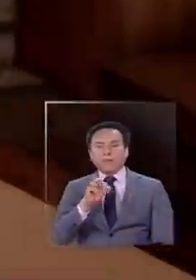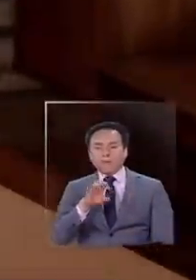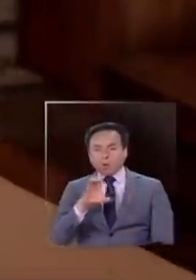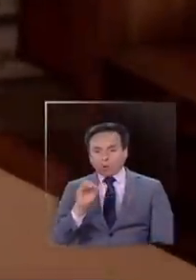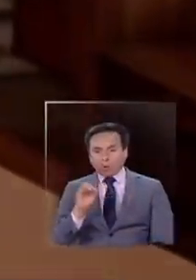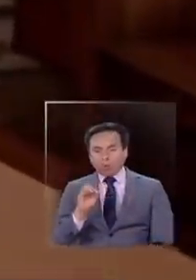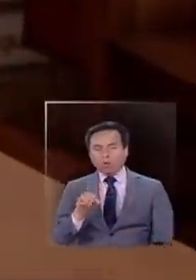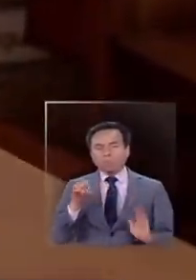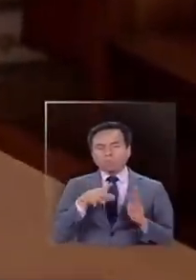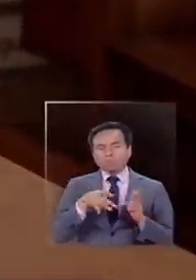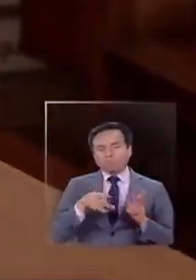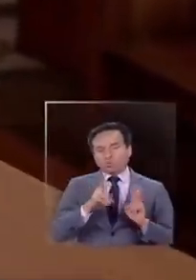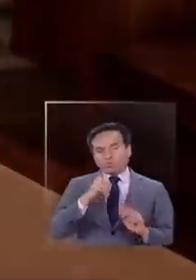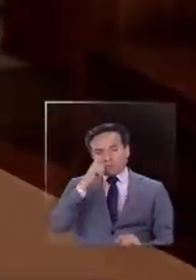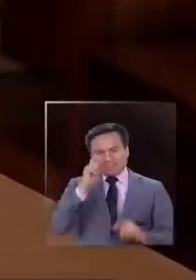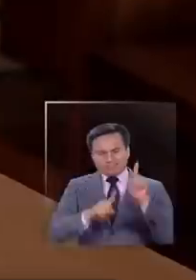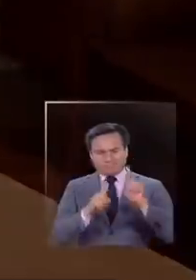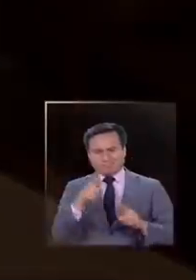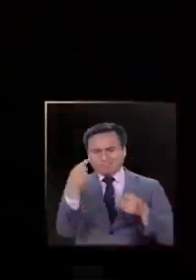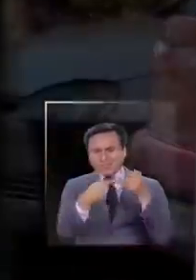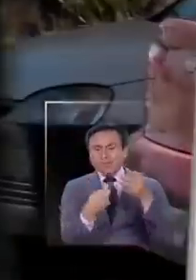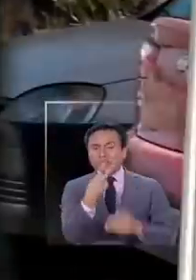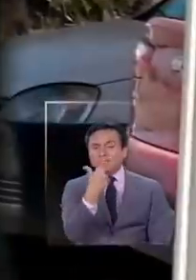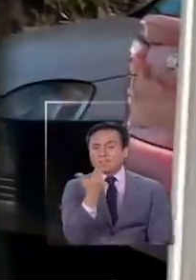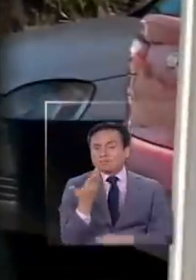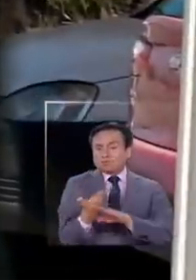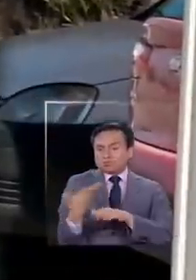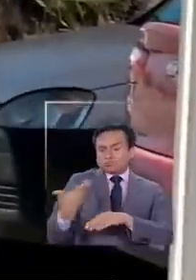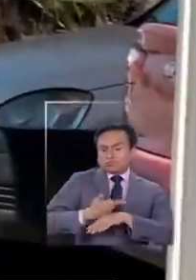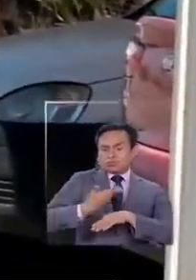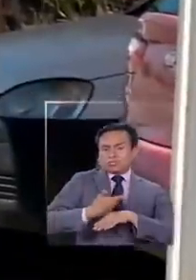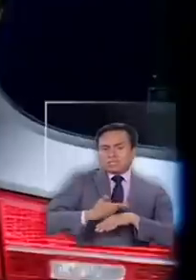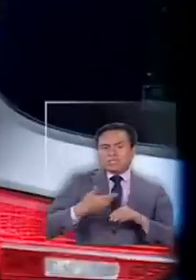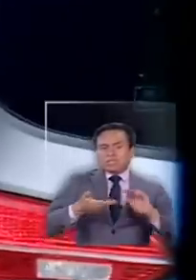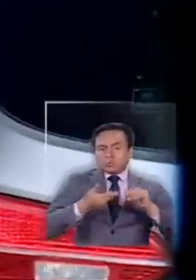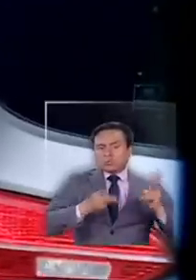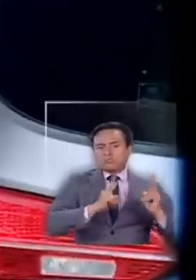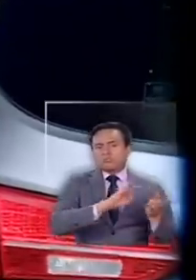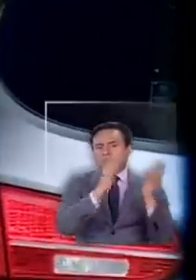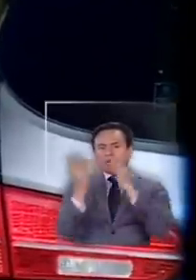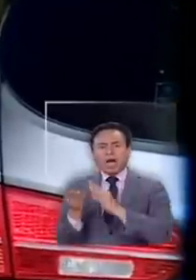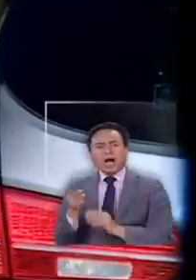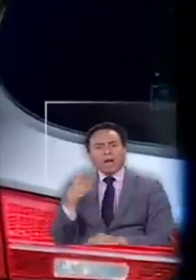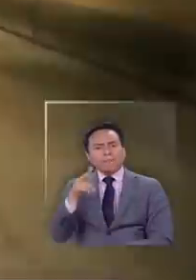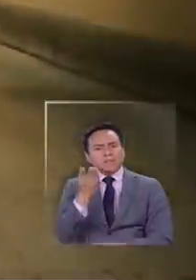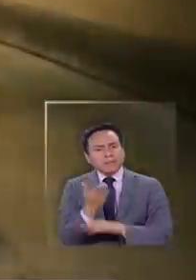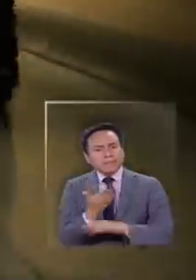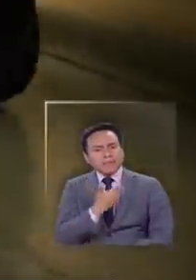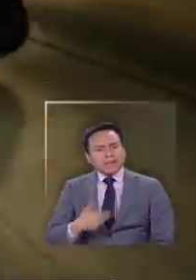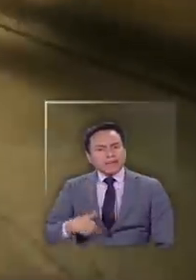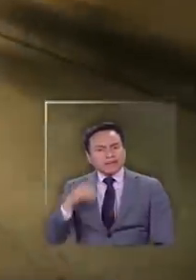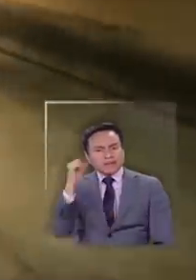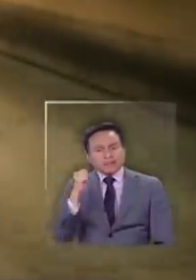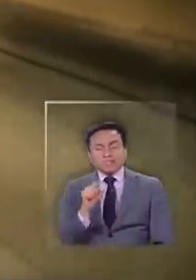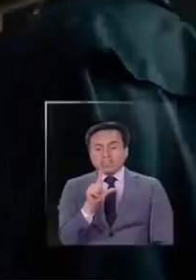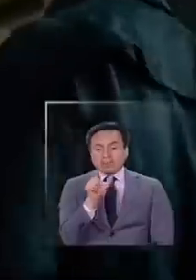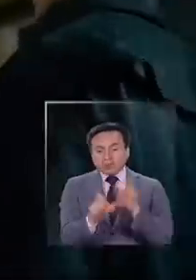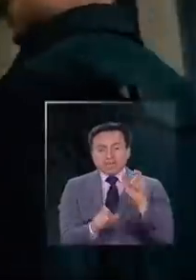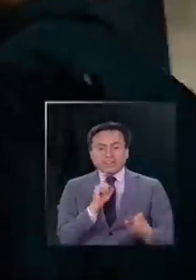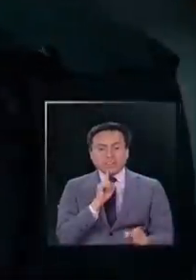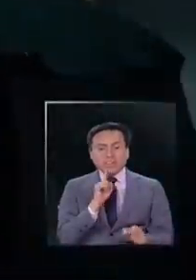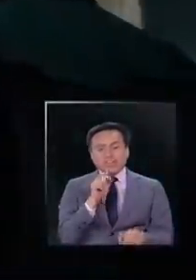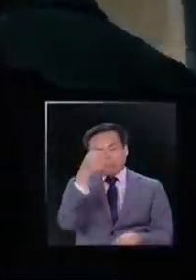a los derechos humanos señaló que son 27 las solicitudes por indultos que han enviado al presidente Piñera 7 de ellos padecen